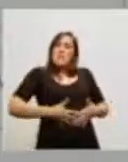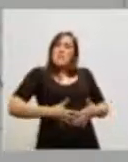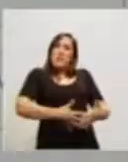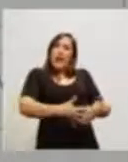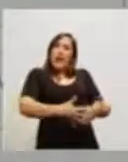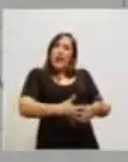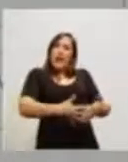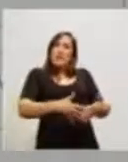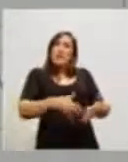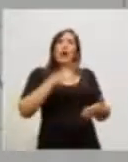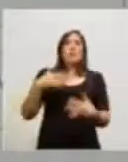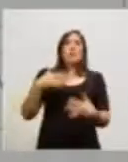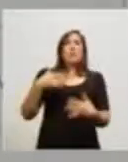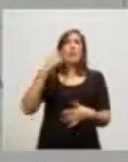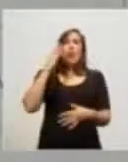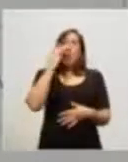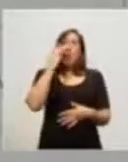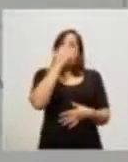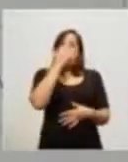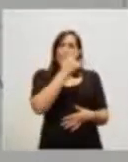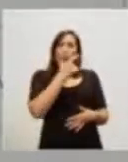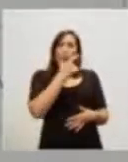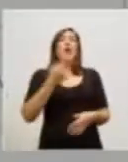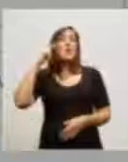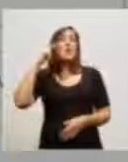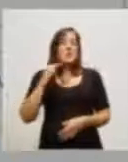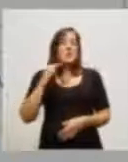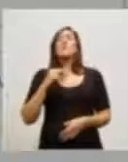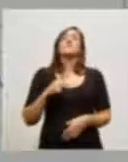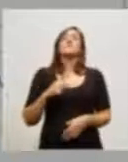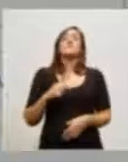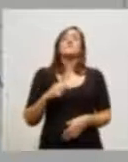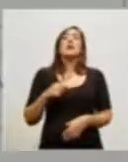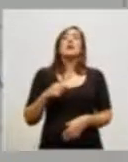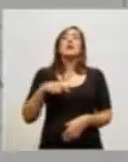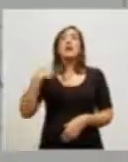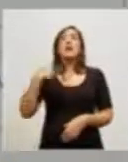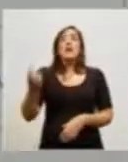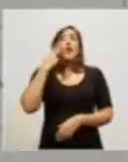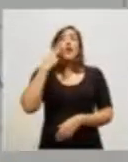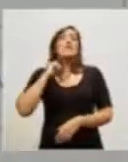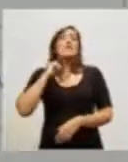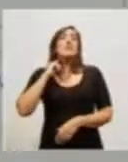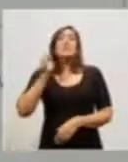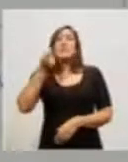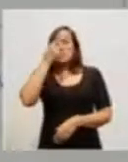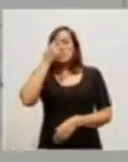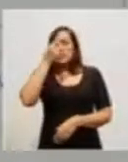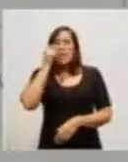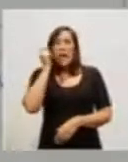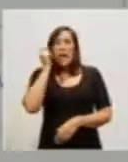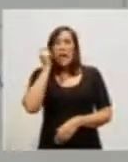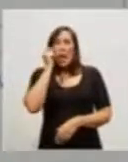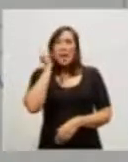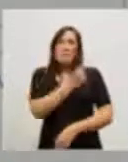2009. En el 2013 certificamos que eliminamos sarampión, rubiola y síndrome de rubiola